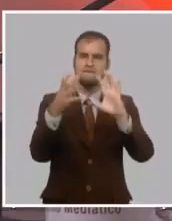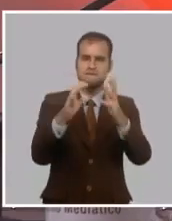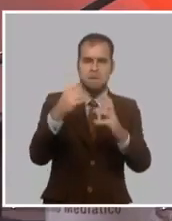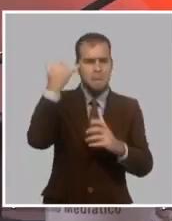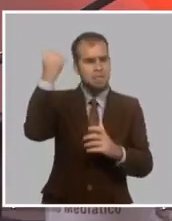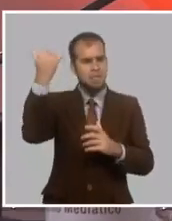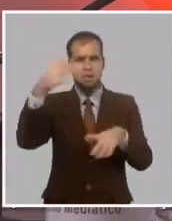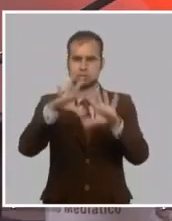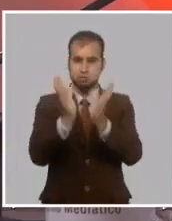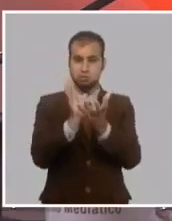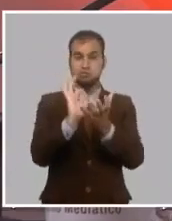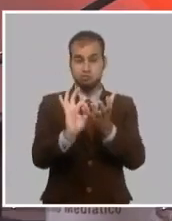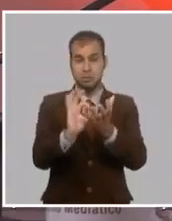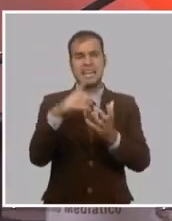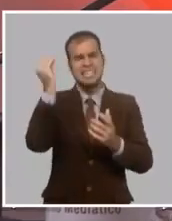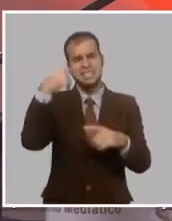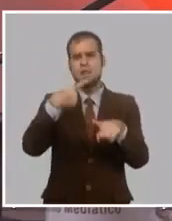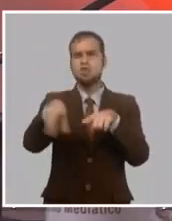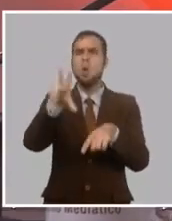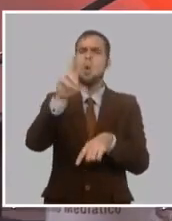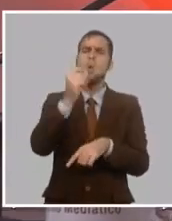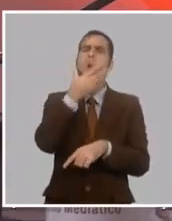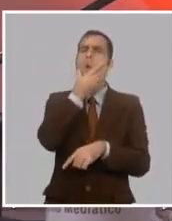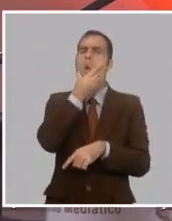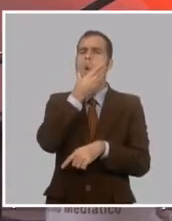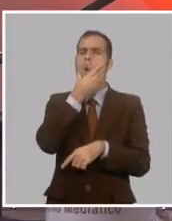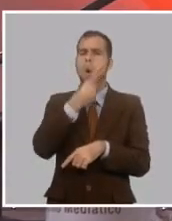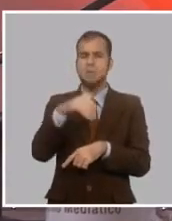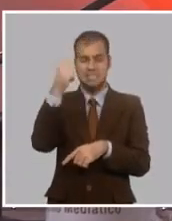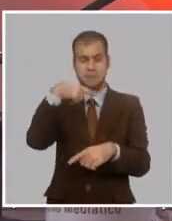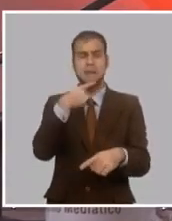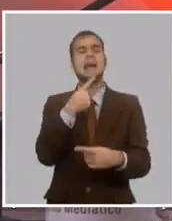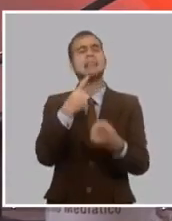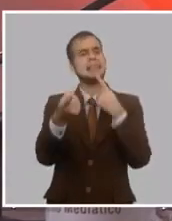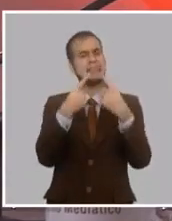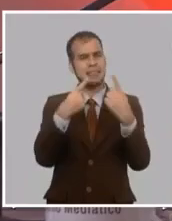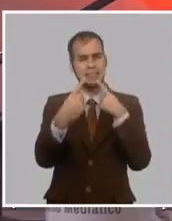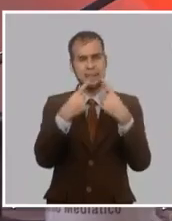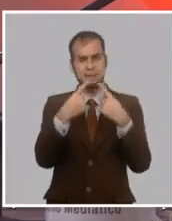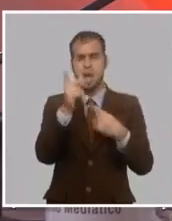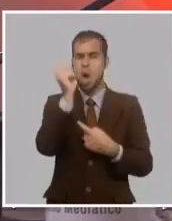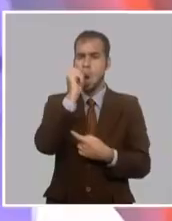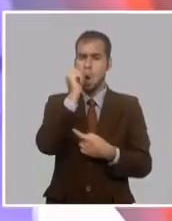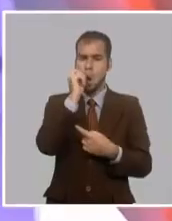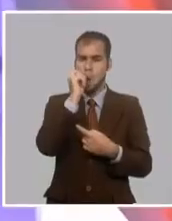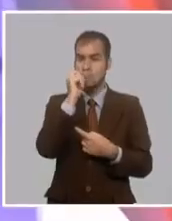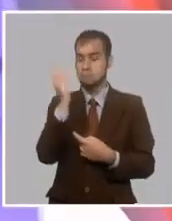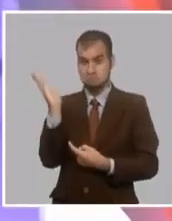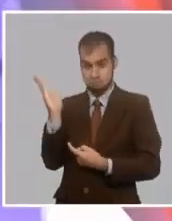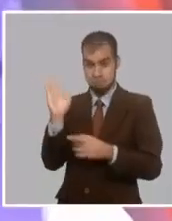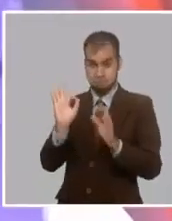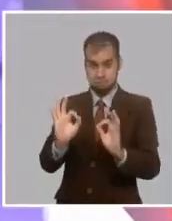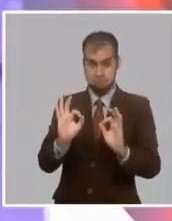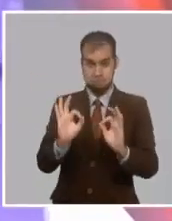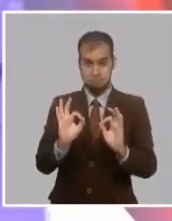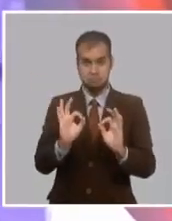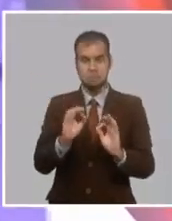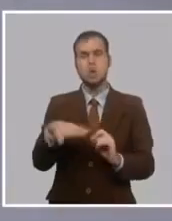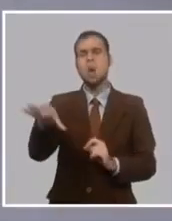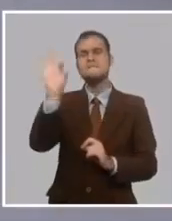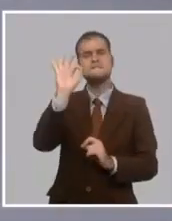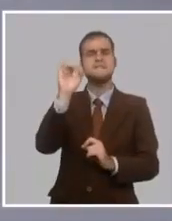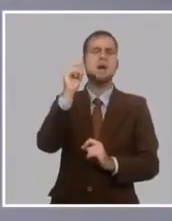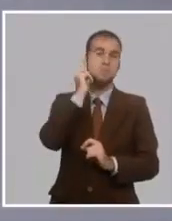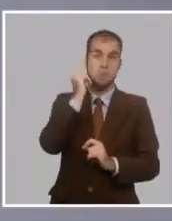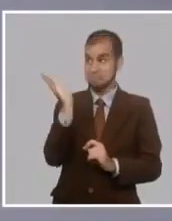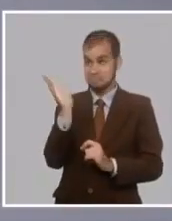la joven generación de estudiosos de José Martí en nuestro segmento de entrevista. Nuestro colega Oscar Figueredo Reinaldo pues tiene una muy joven invitada que nos